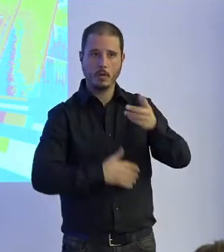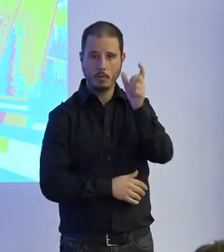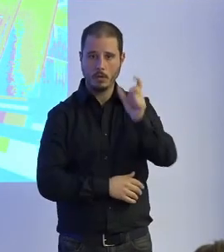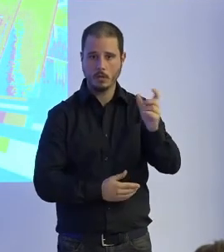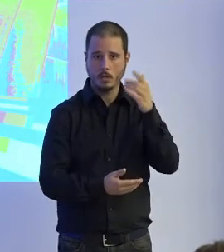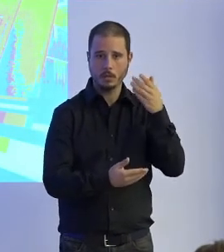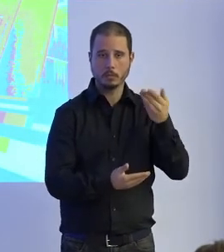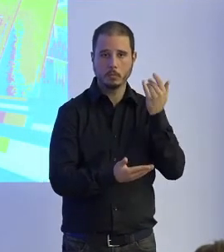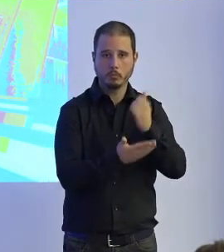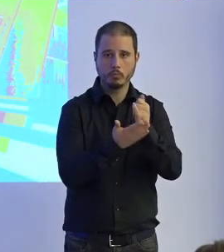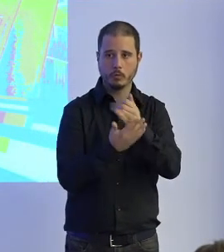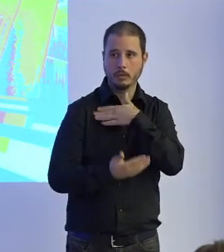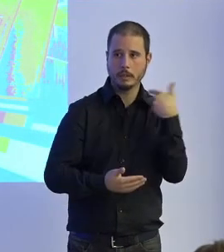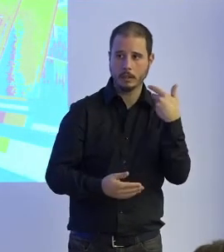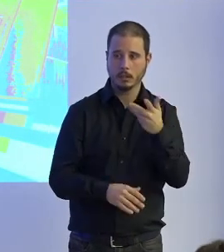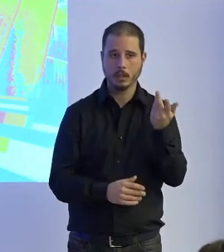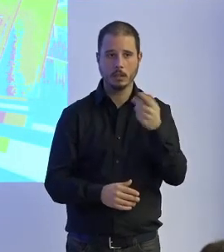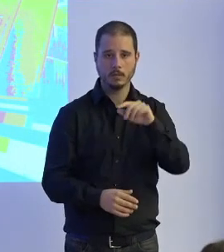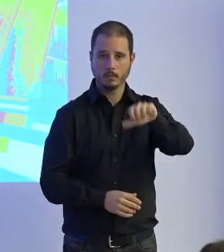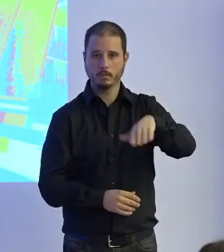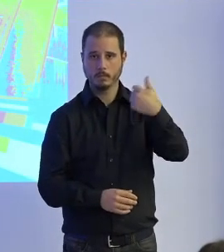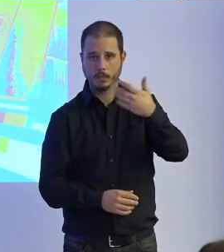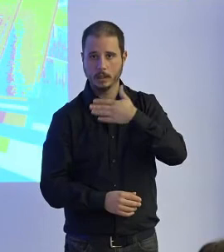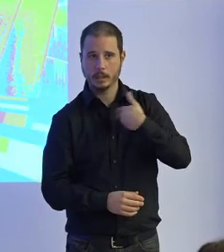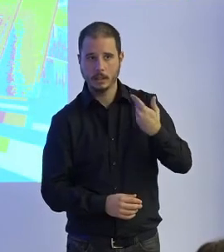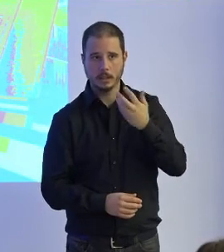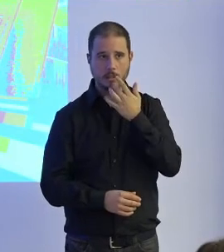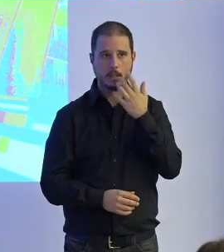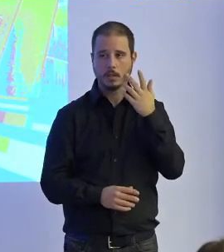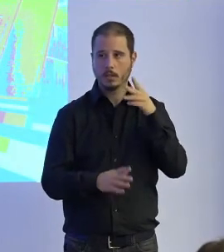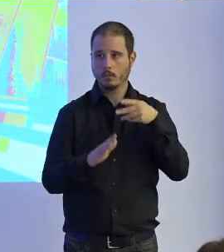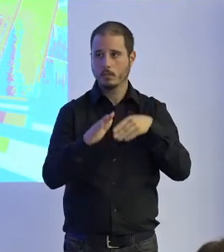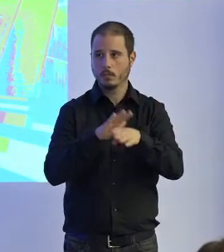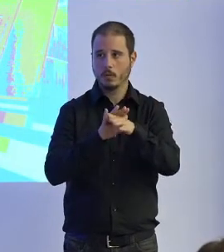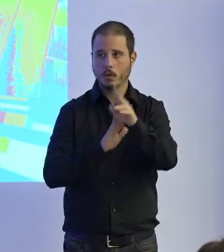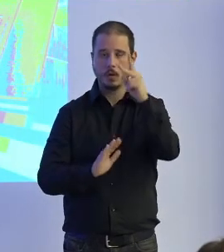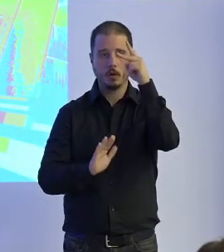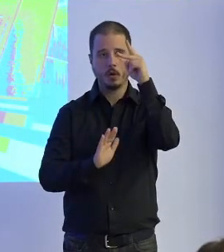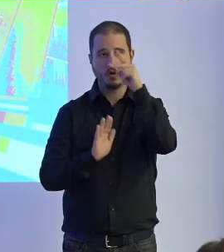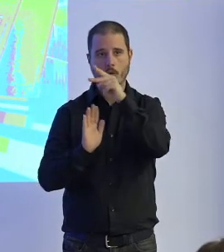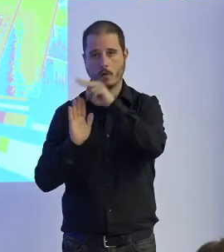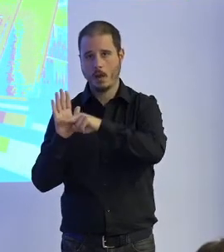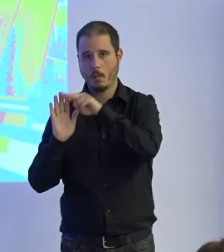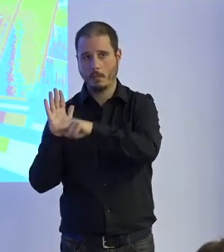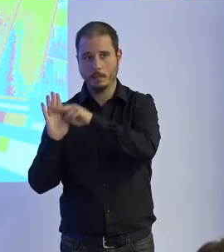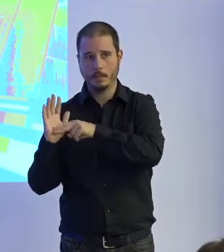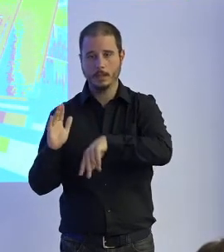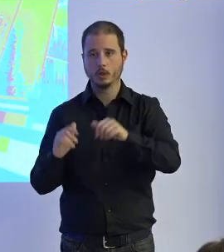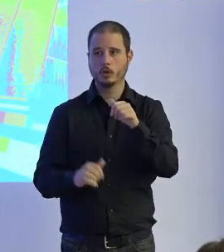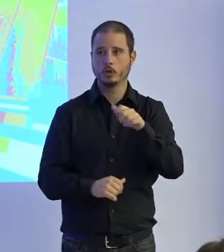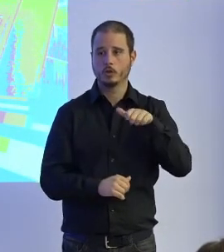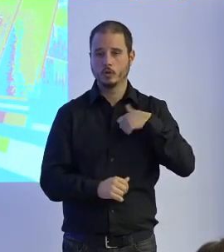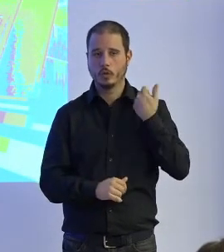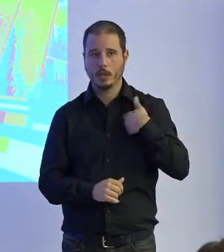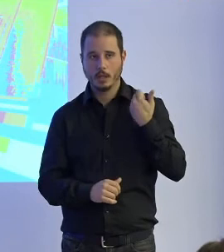probar y que lo quiera validar y tratar de seguir toda lo que es la reglamentación de ensayo clínico también tiene su complicación